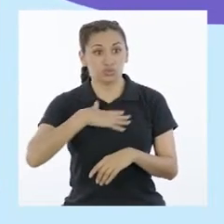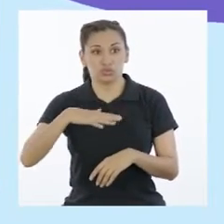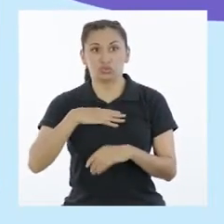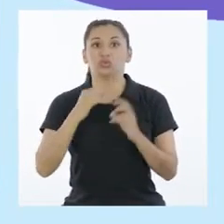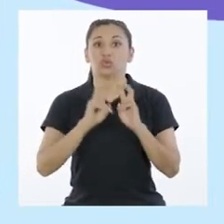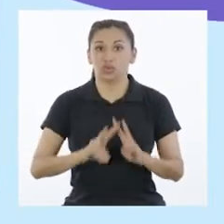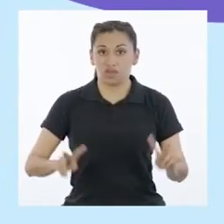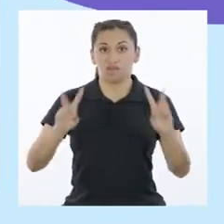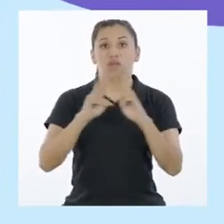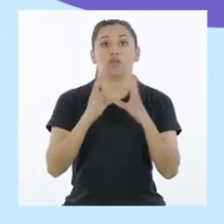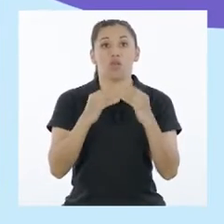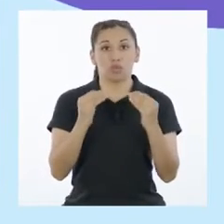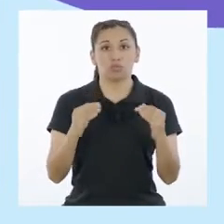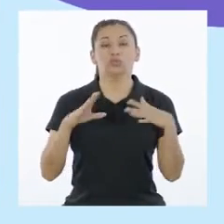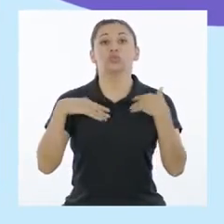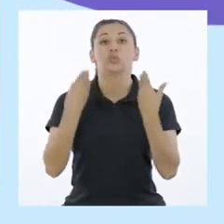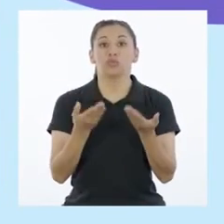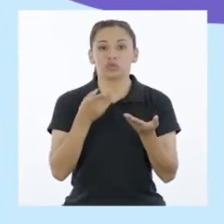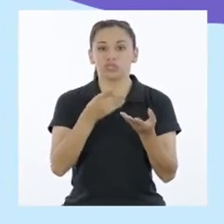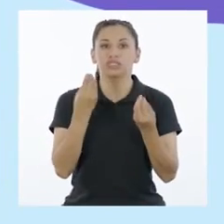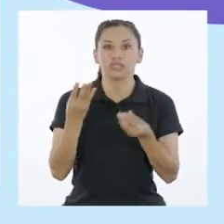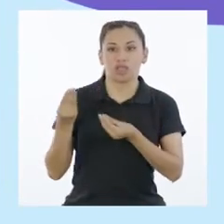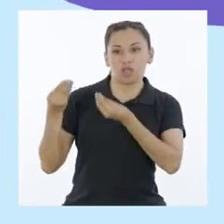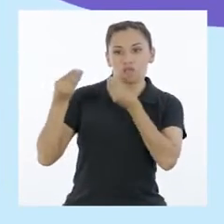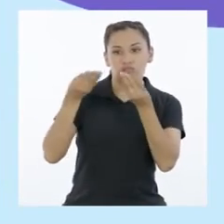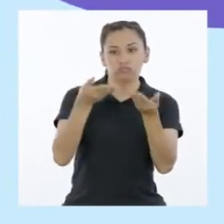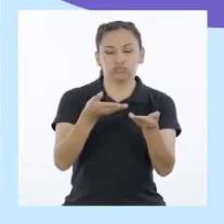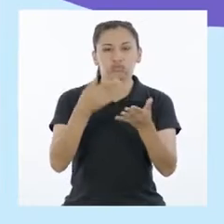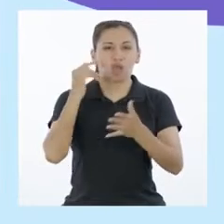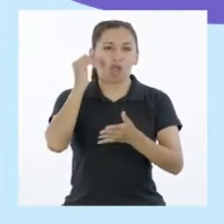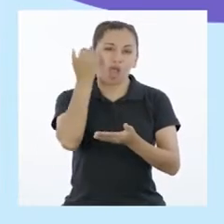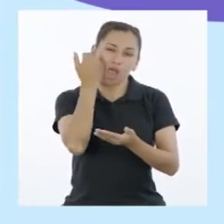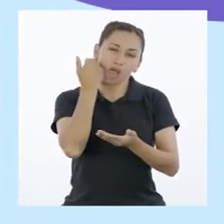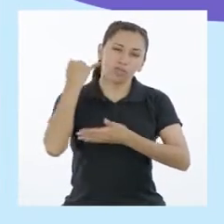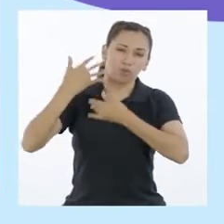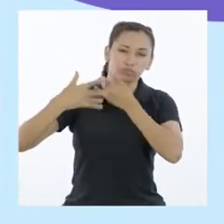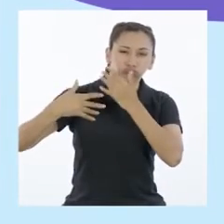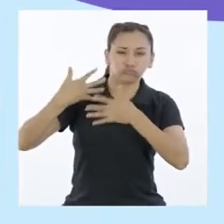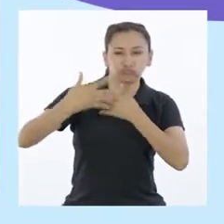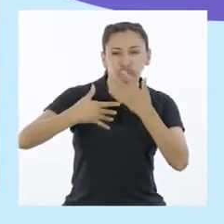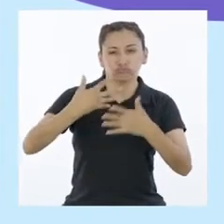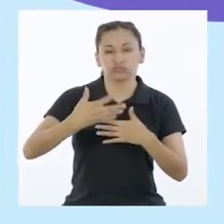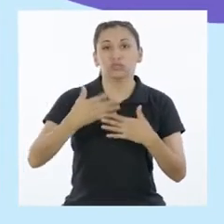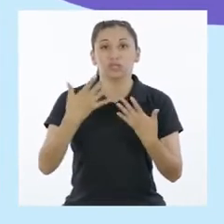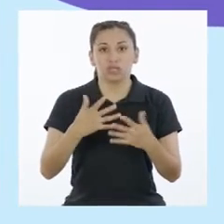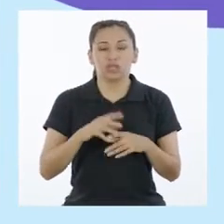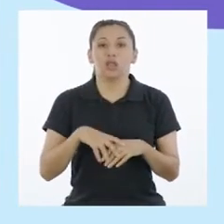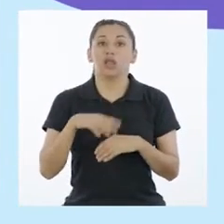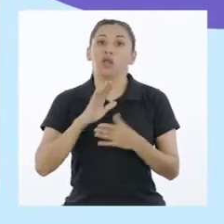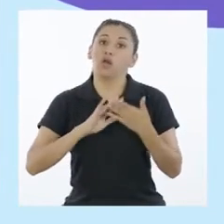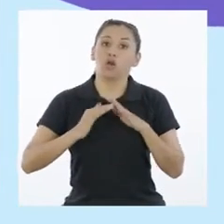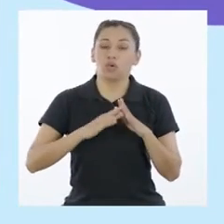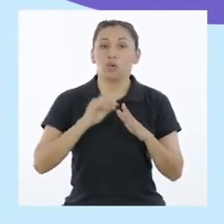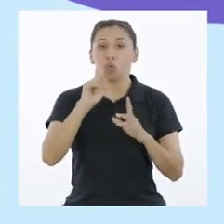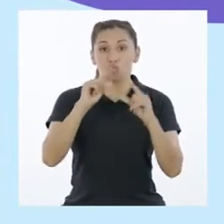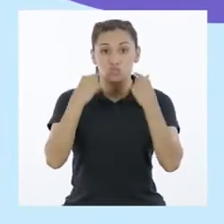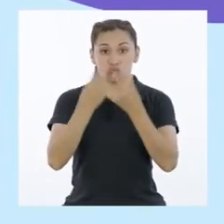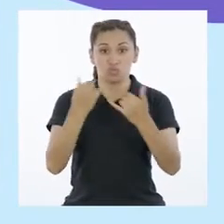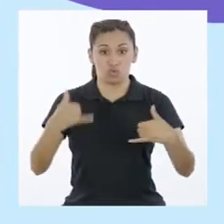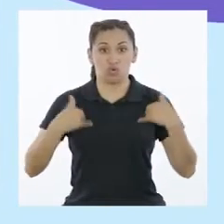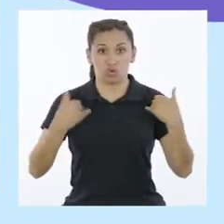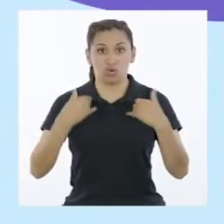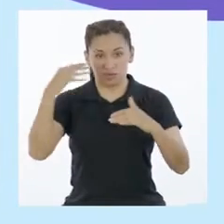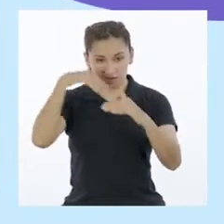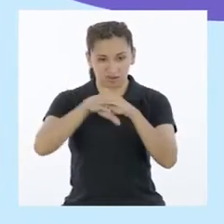nosotros los valoramos mucho porque es un legado cultural de nuestro pueblo. Resulta que hace dos semanas un grupo de